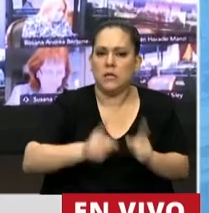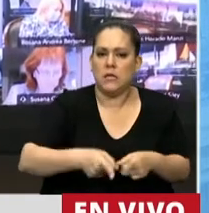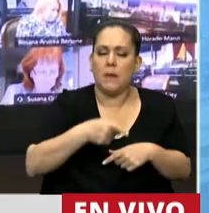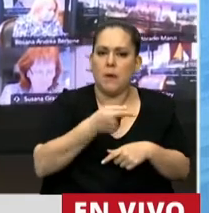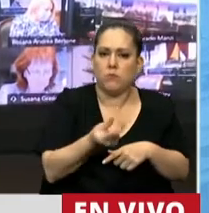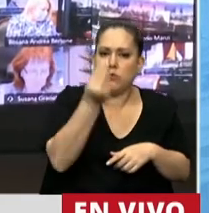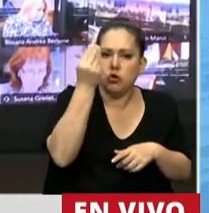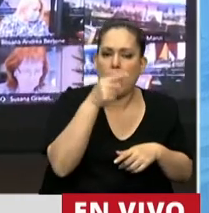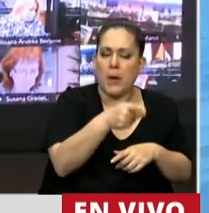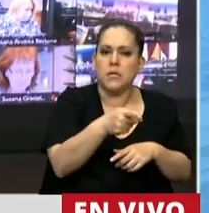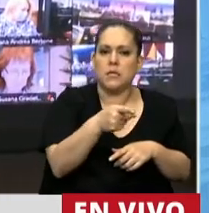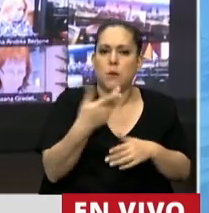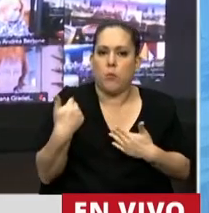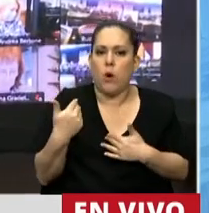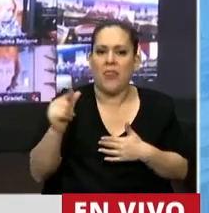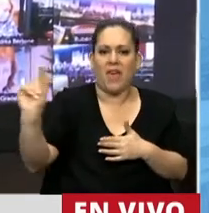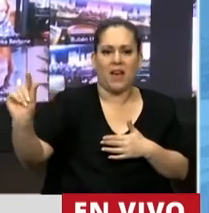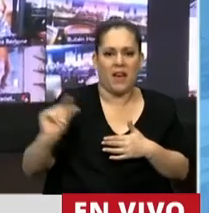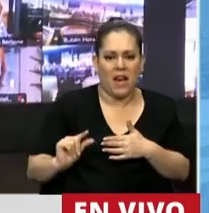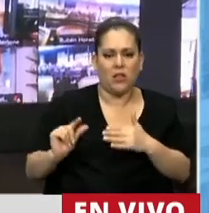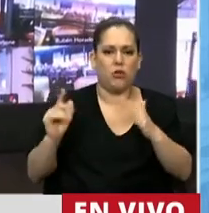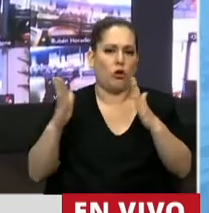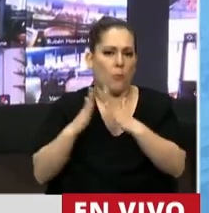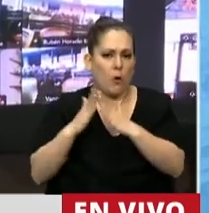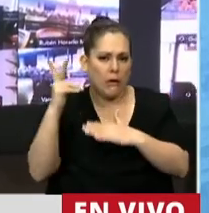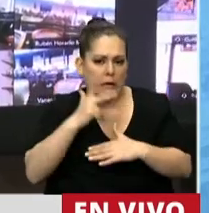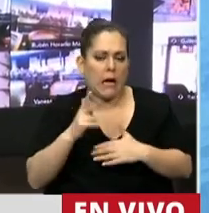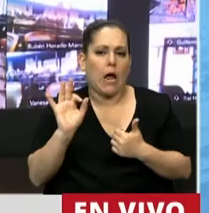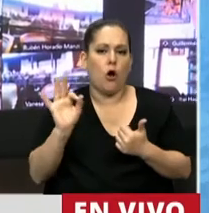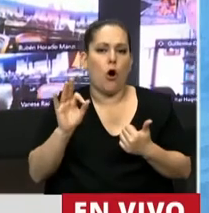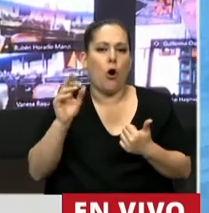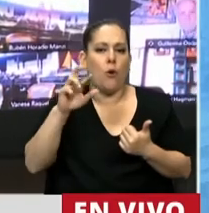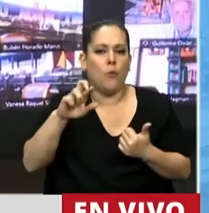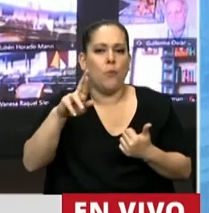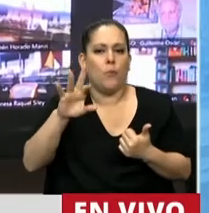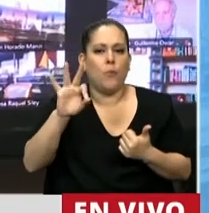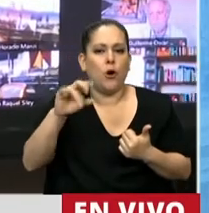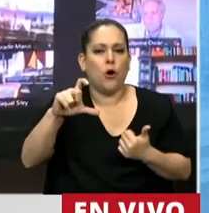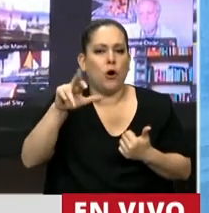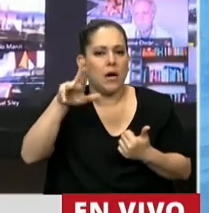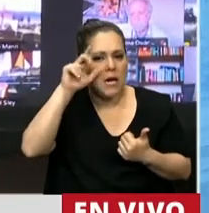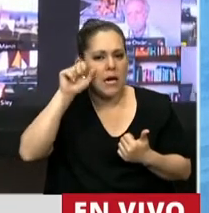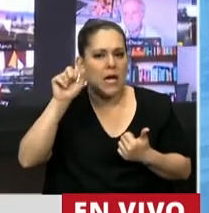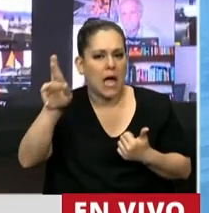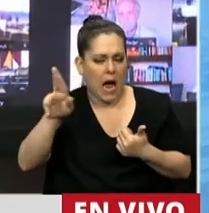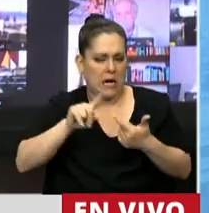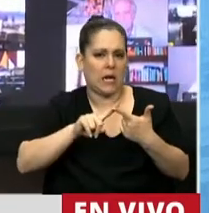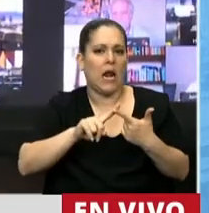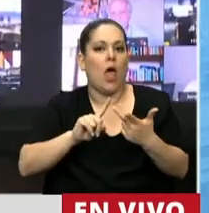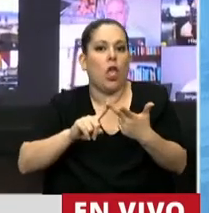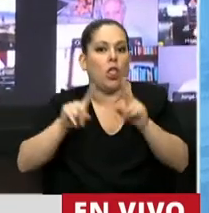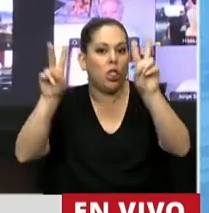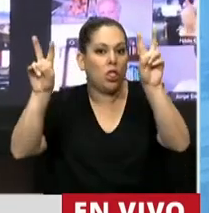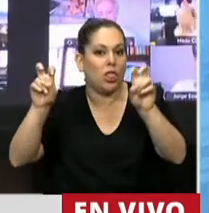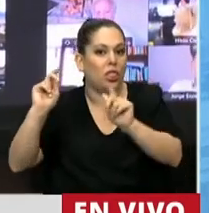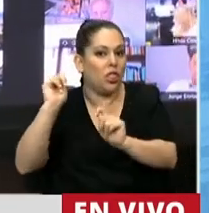que se accedan a créditos hipotecarios o a Procrear, por ejemplo, cuando la donación es el título